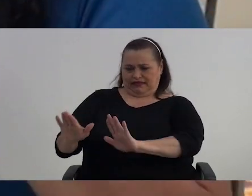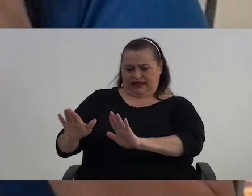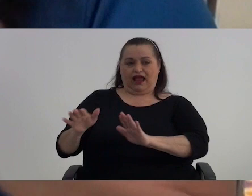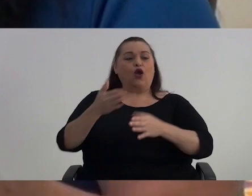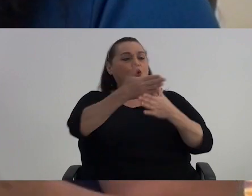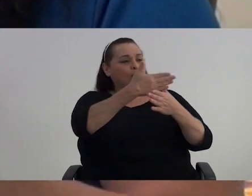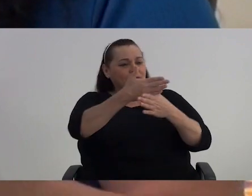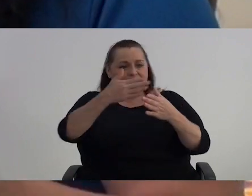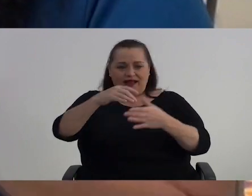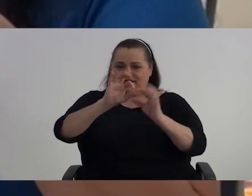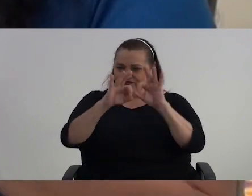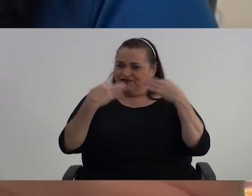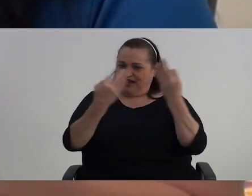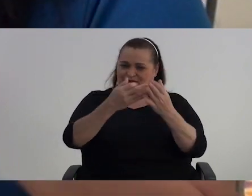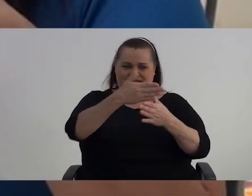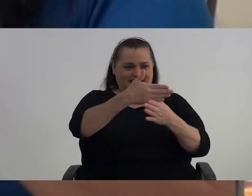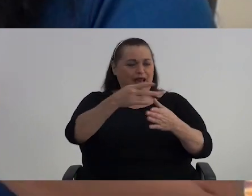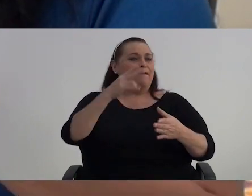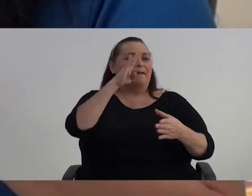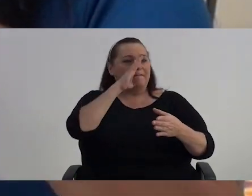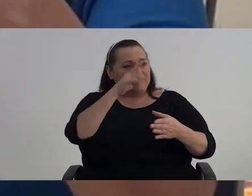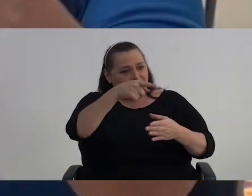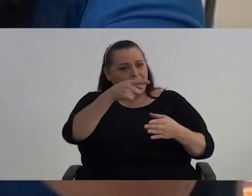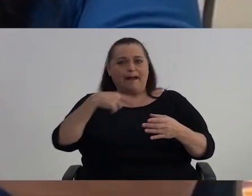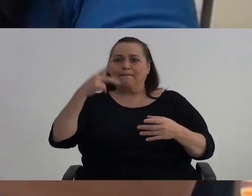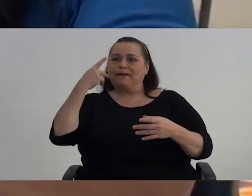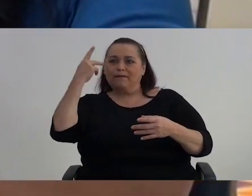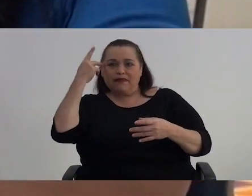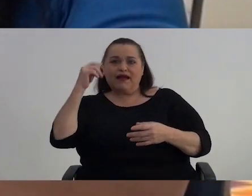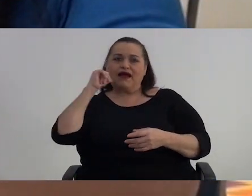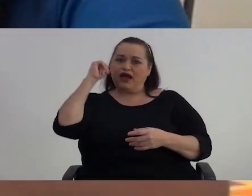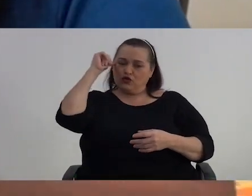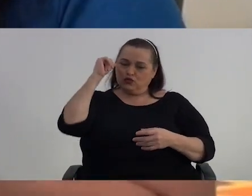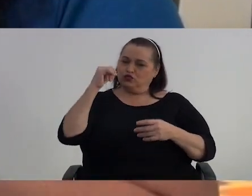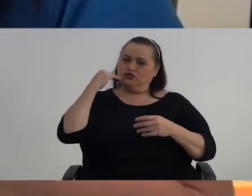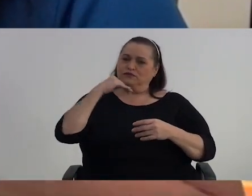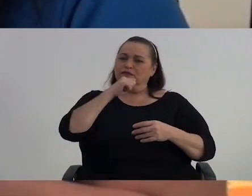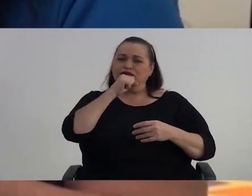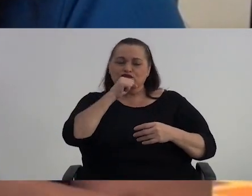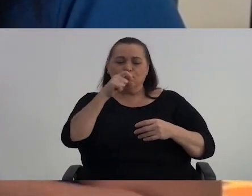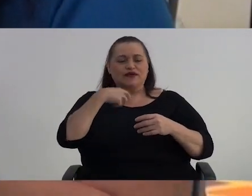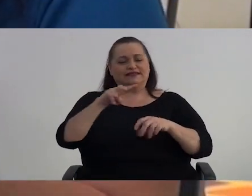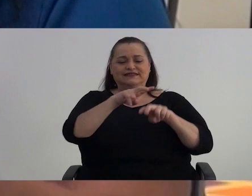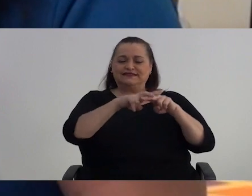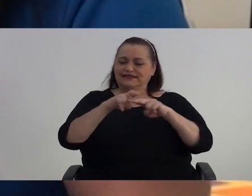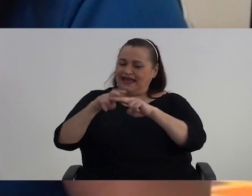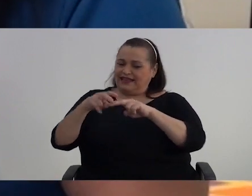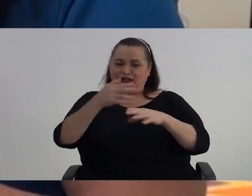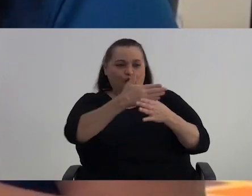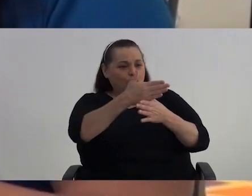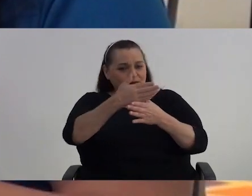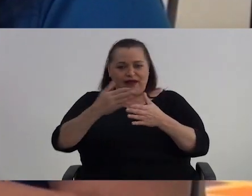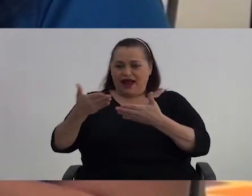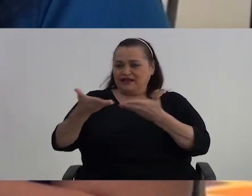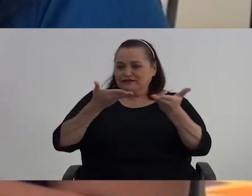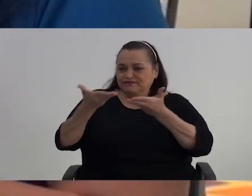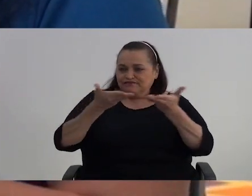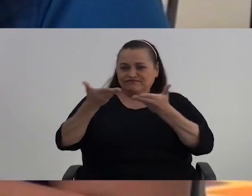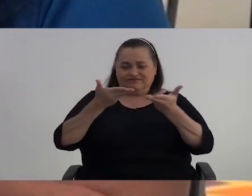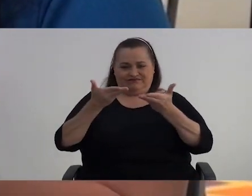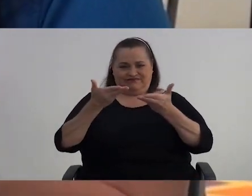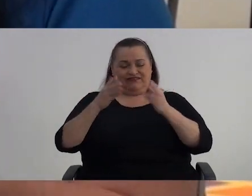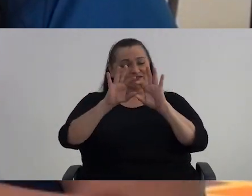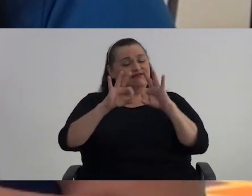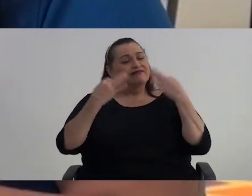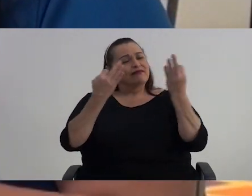Y ahora sí, compartamos todos Ahí está mamá, ahí está papá, ahí están nuestros adultos mayores Sentémonos a compartir con ellos Los jóvenes